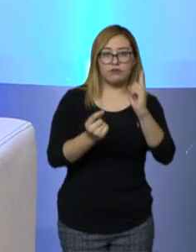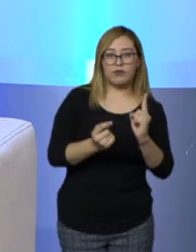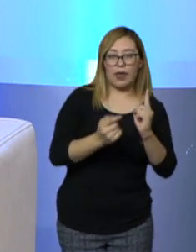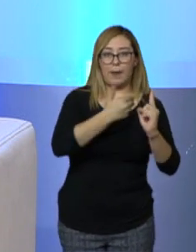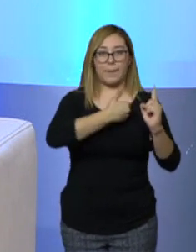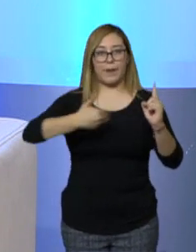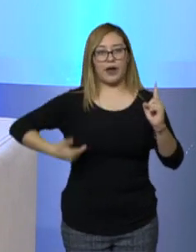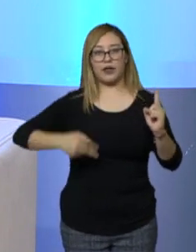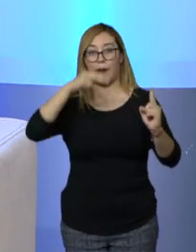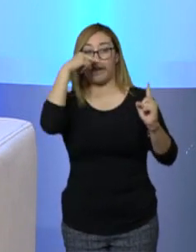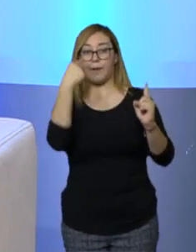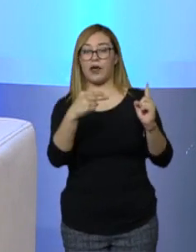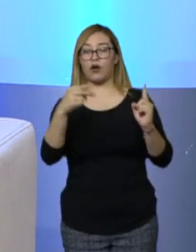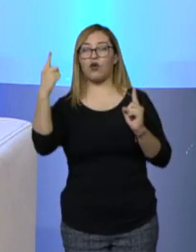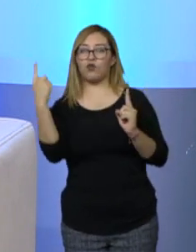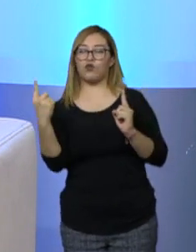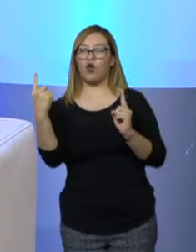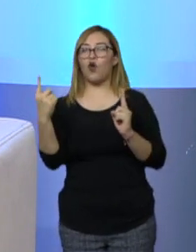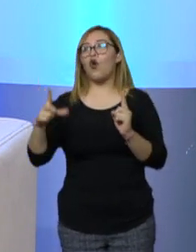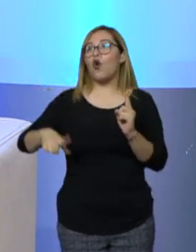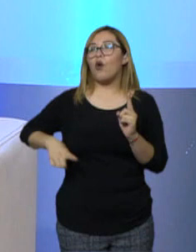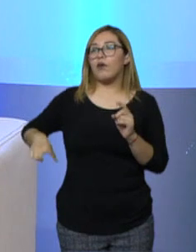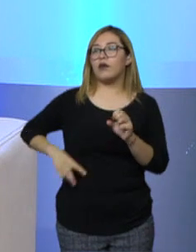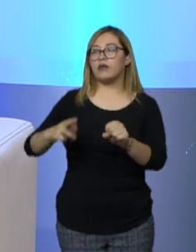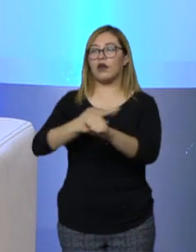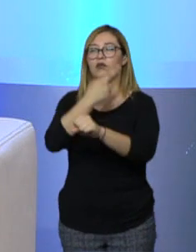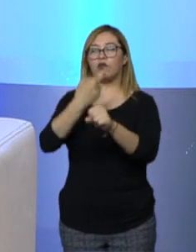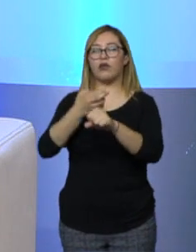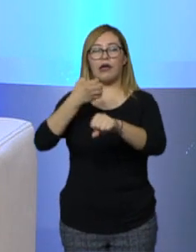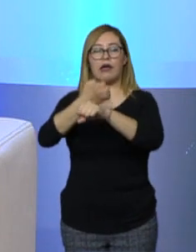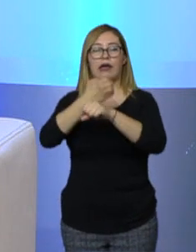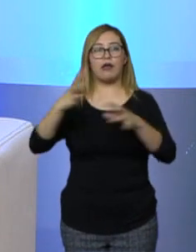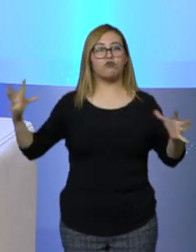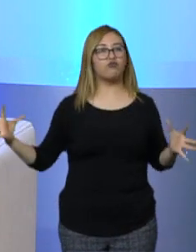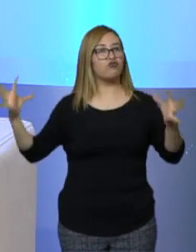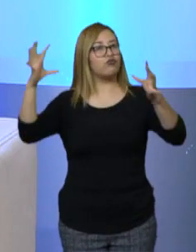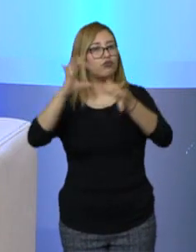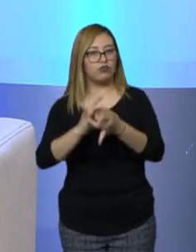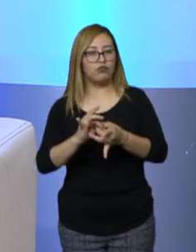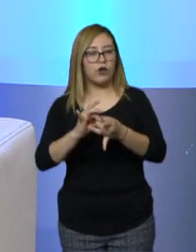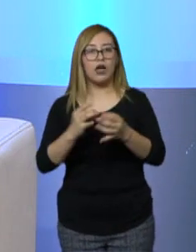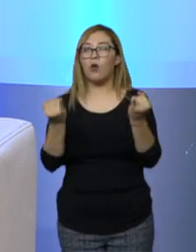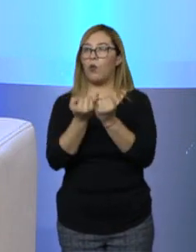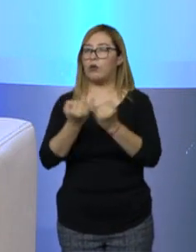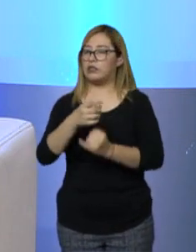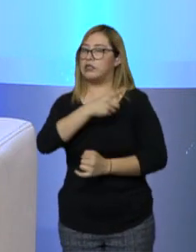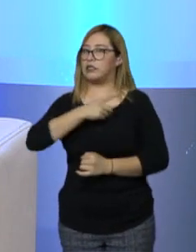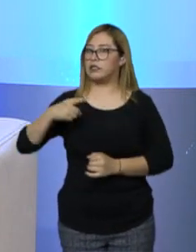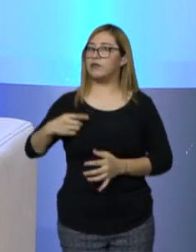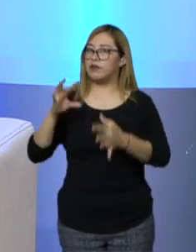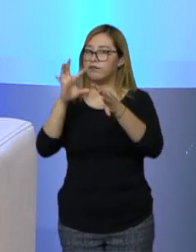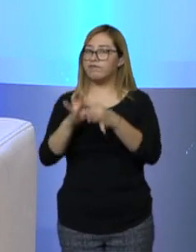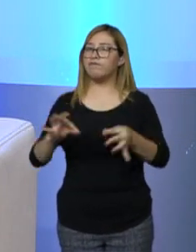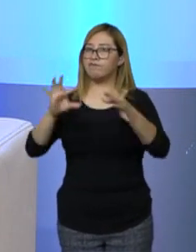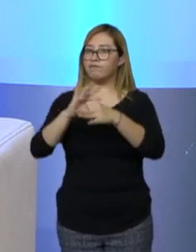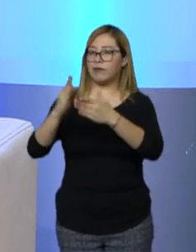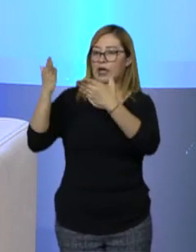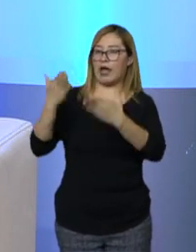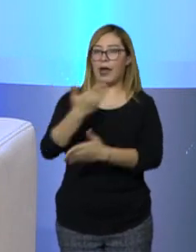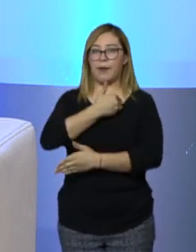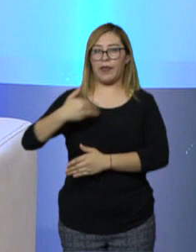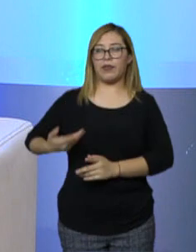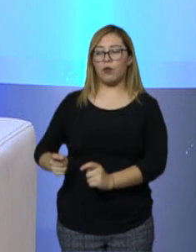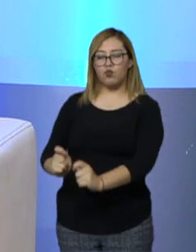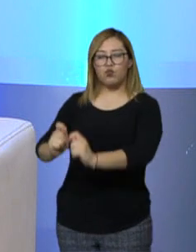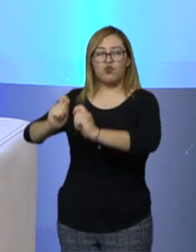y los gobernadores. Su arribo, hay que señalar, hay que puntualizarlo, su arribo a la presidencia de la Conago